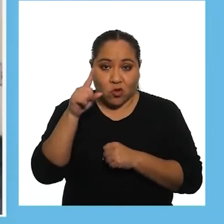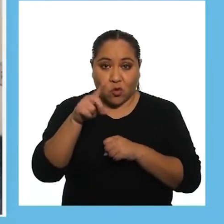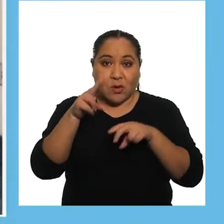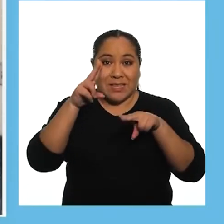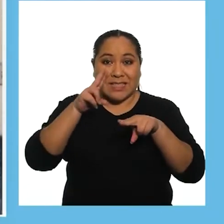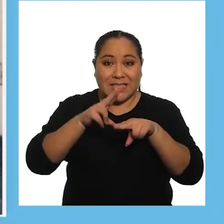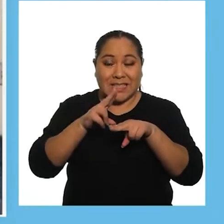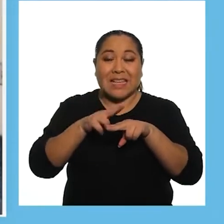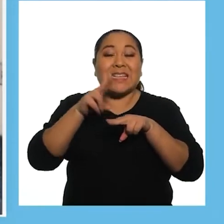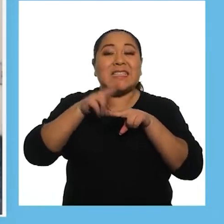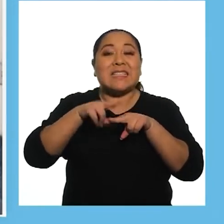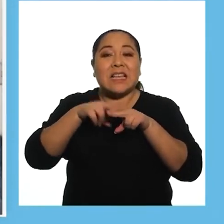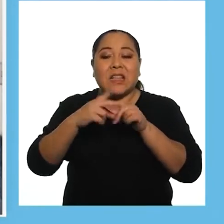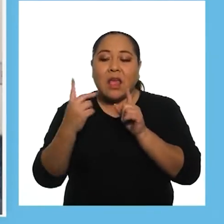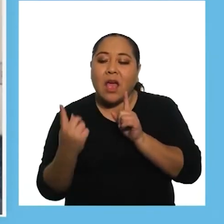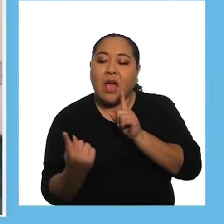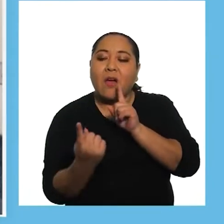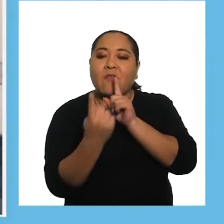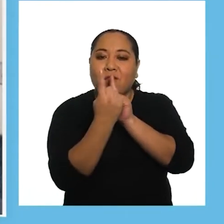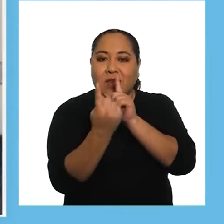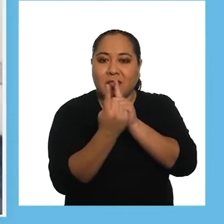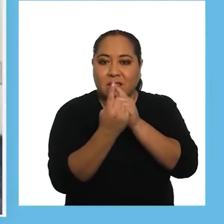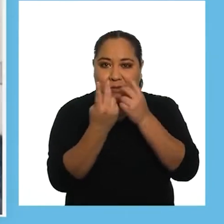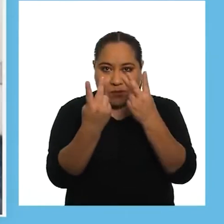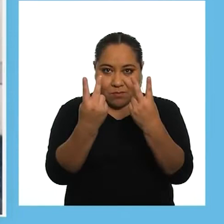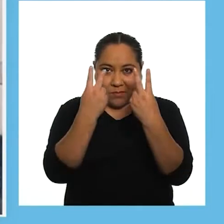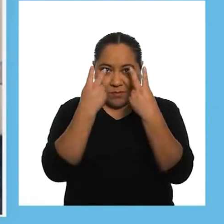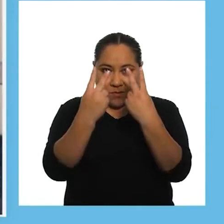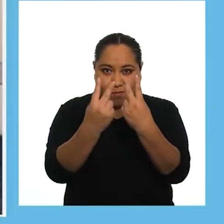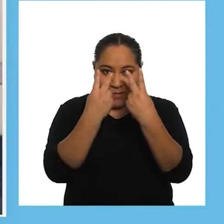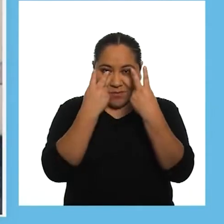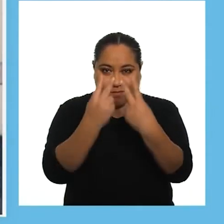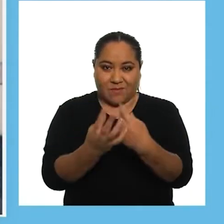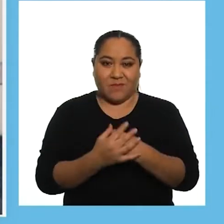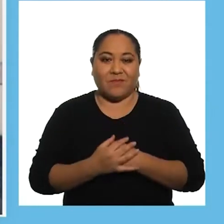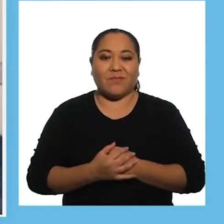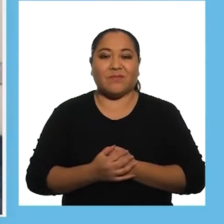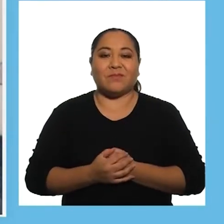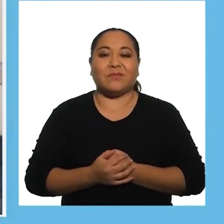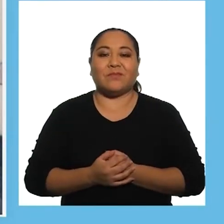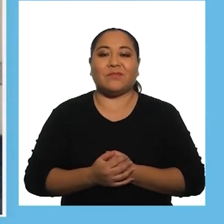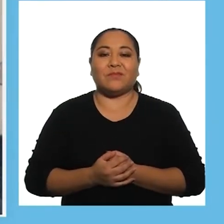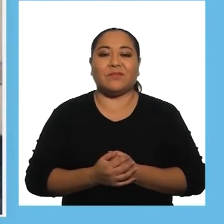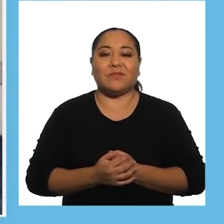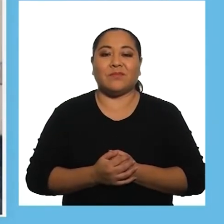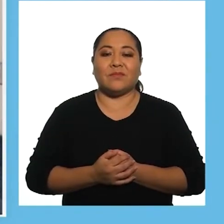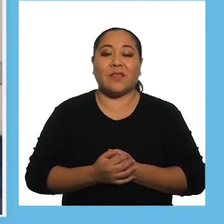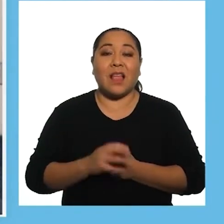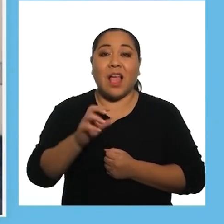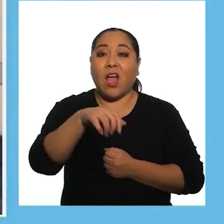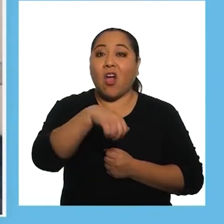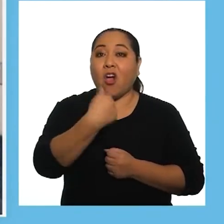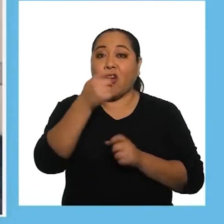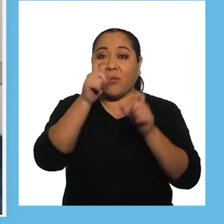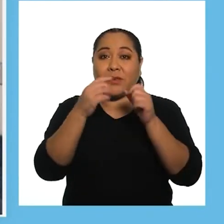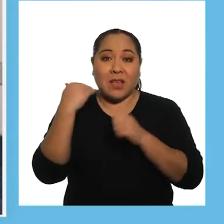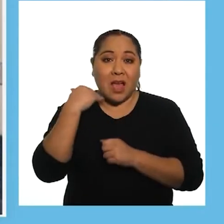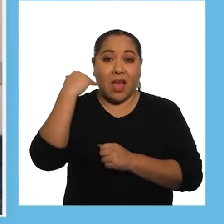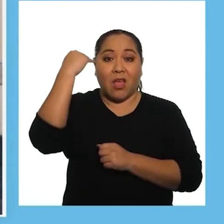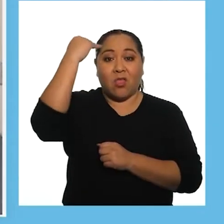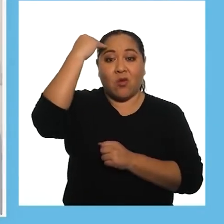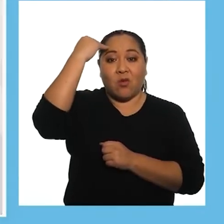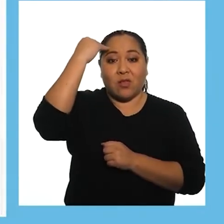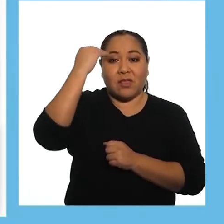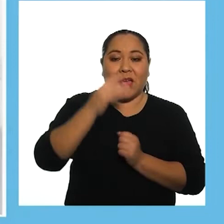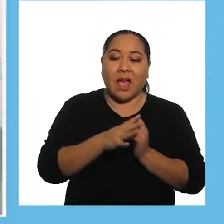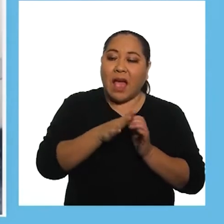Siéntate al lado de sus pies o al frente para que puedan mirarse mutuamente La otra persona